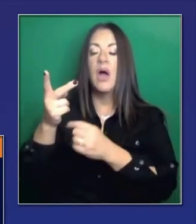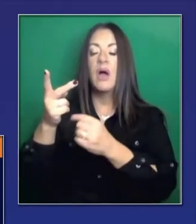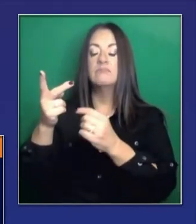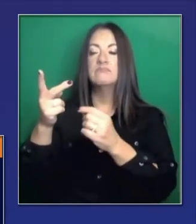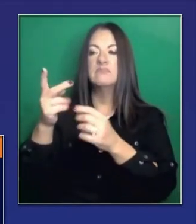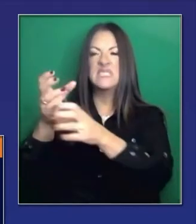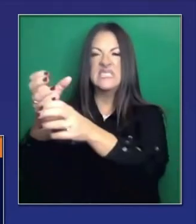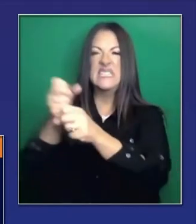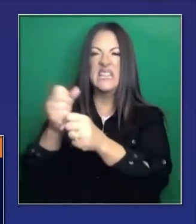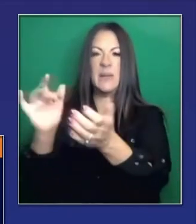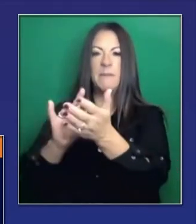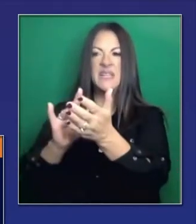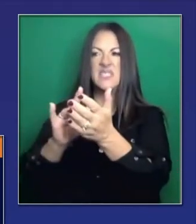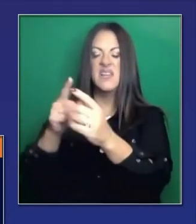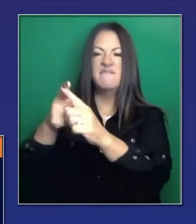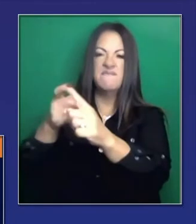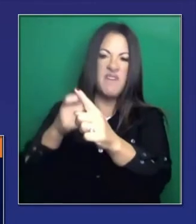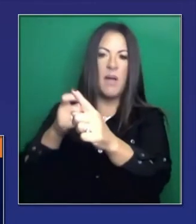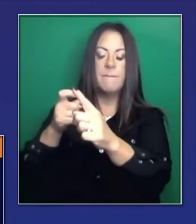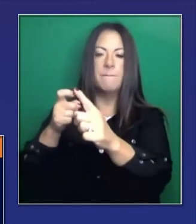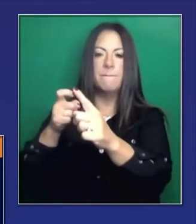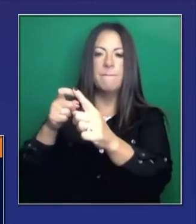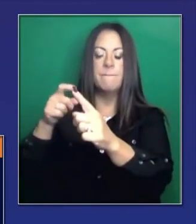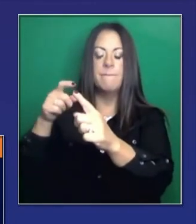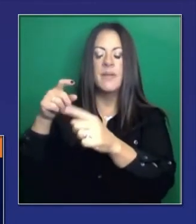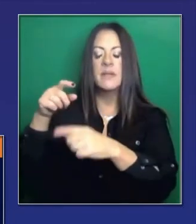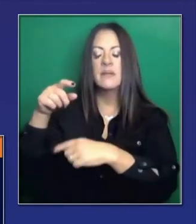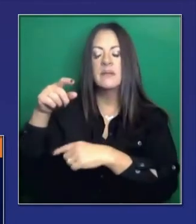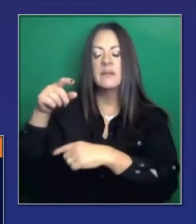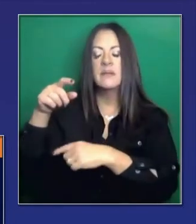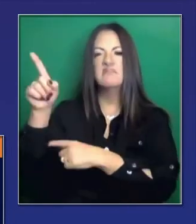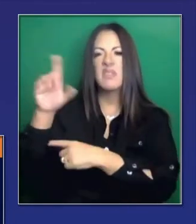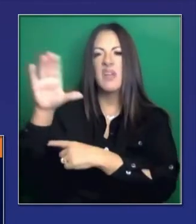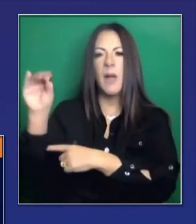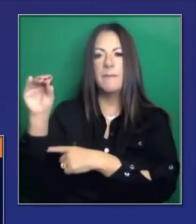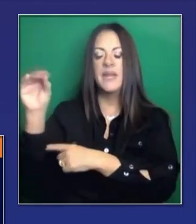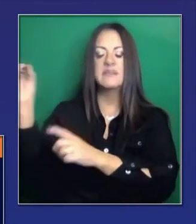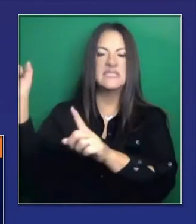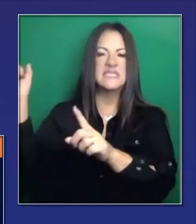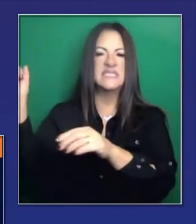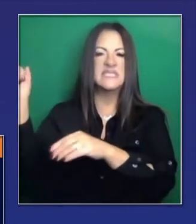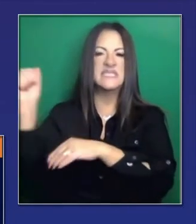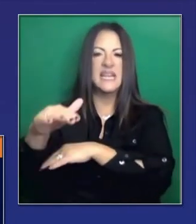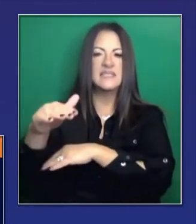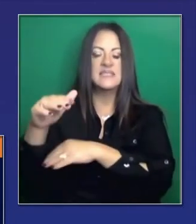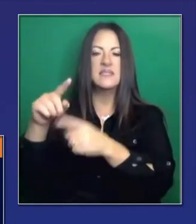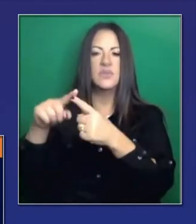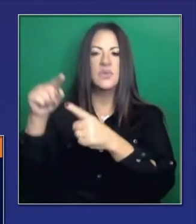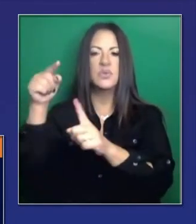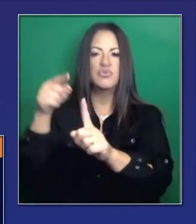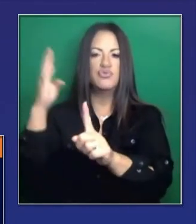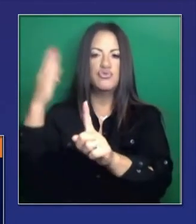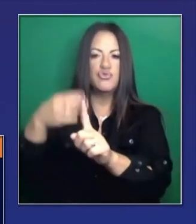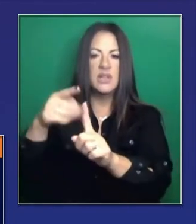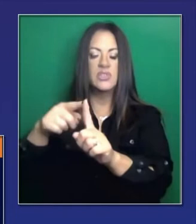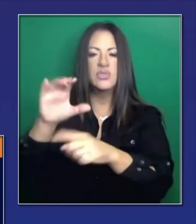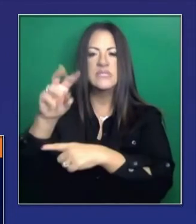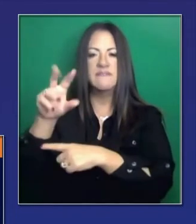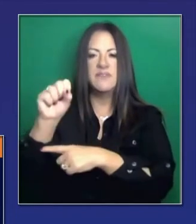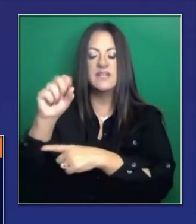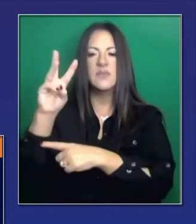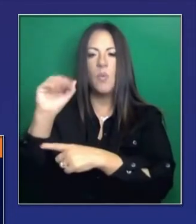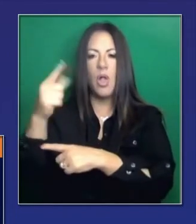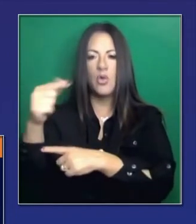directamente a ellos. No a través de nuestros. Nuestras. Sistemas de distribución.